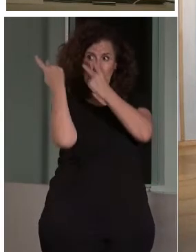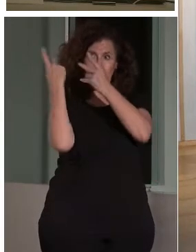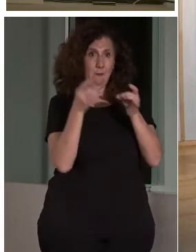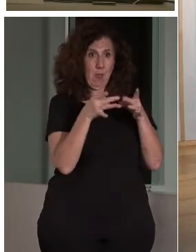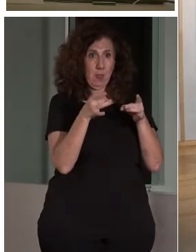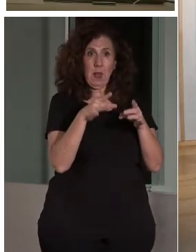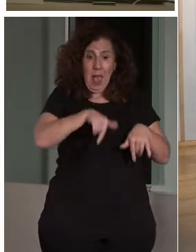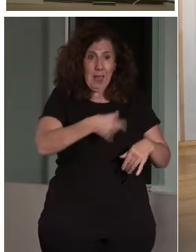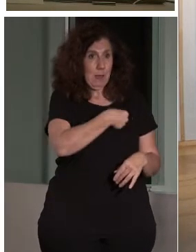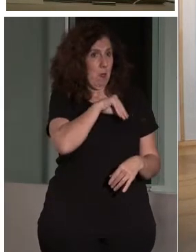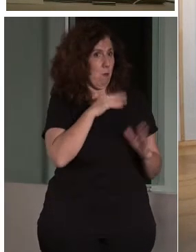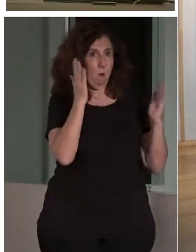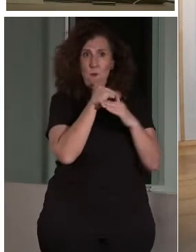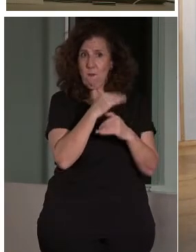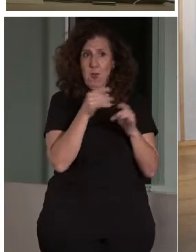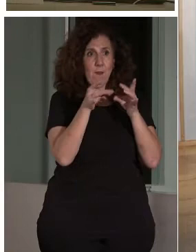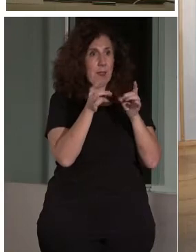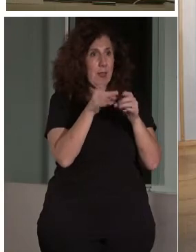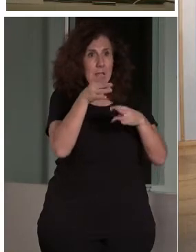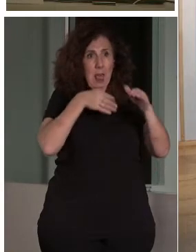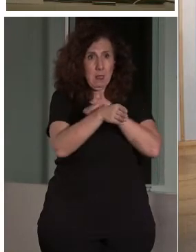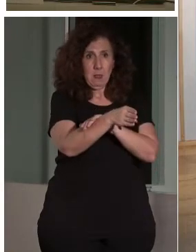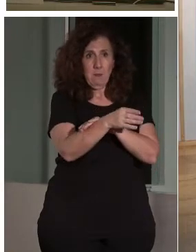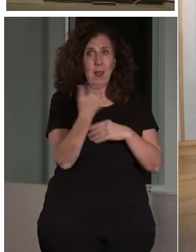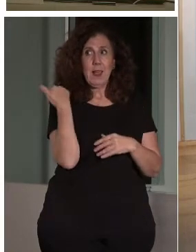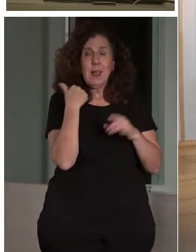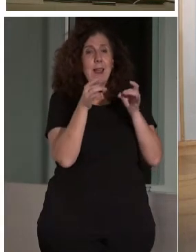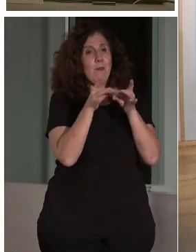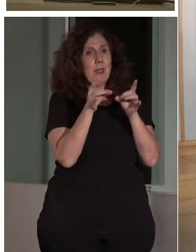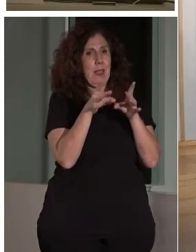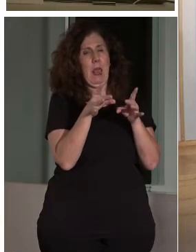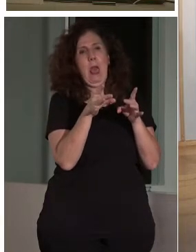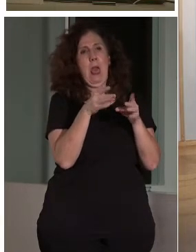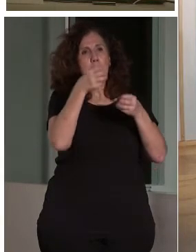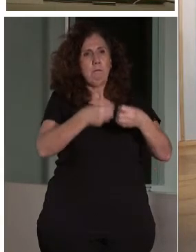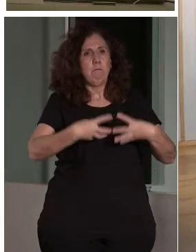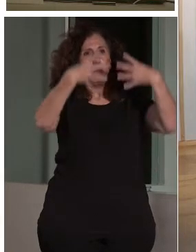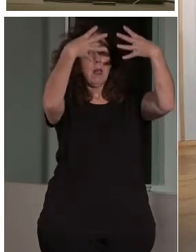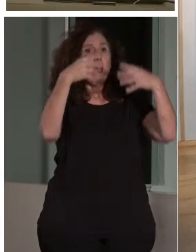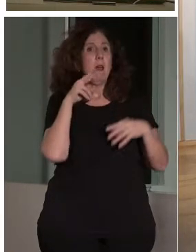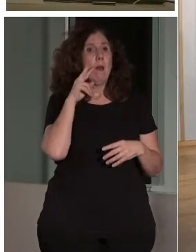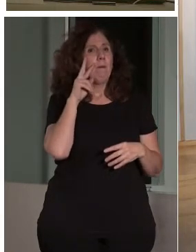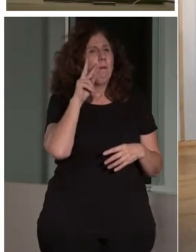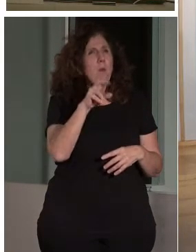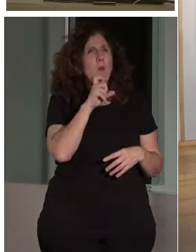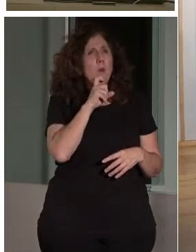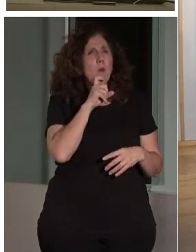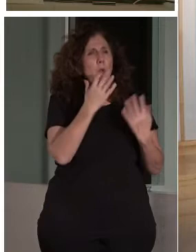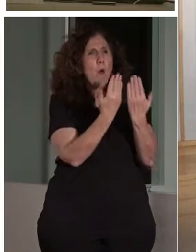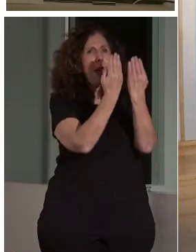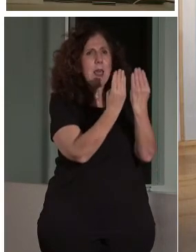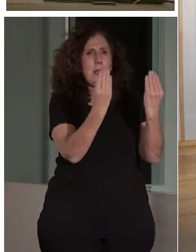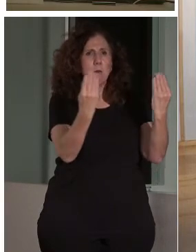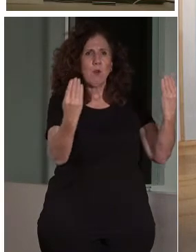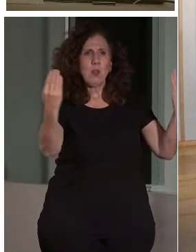accesibles en España. Diseñamos esta vitrina con una empresa y nos dimos cuenta, aquí aprendimos, que el mobiliario expositivo tiene que estar